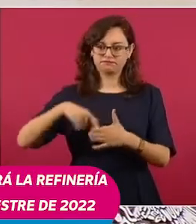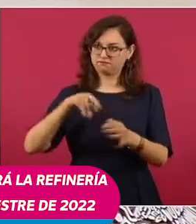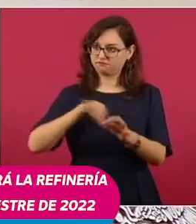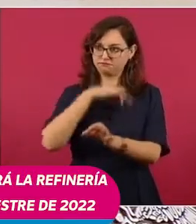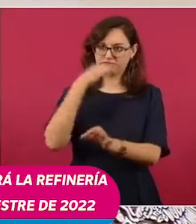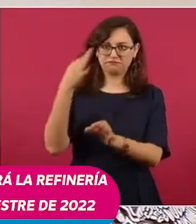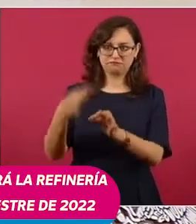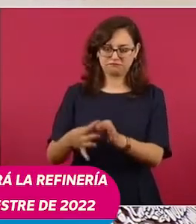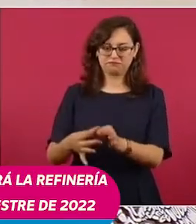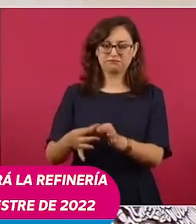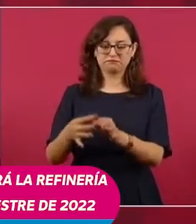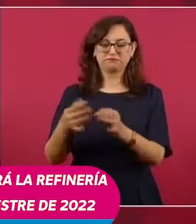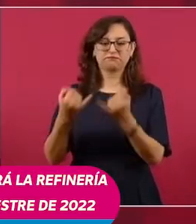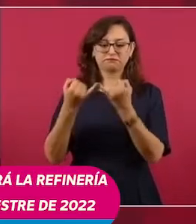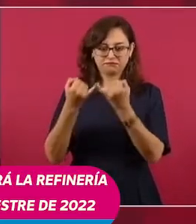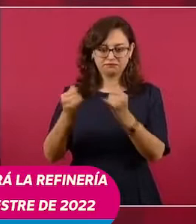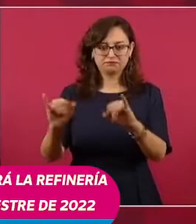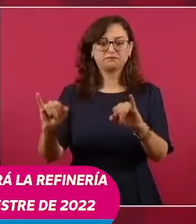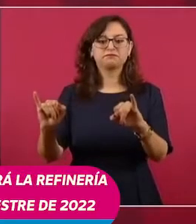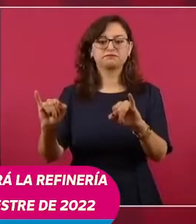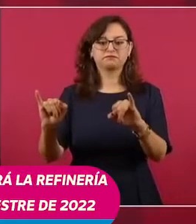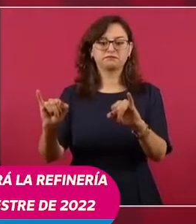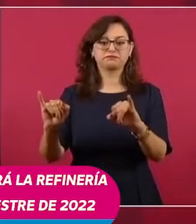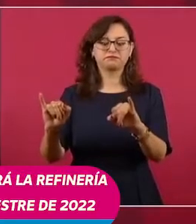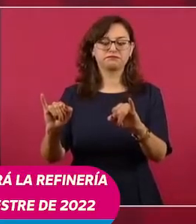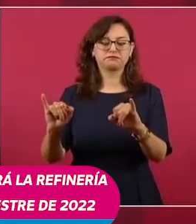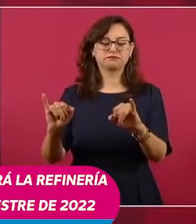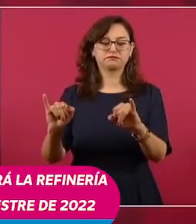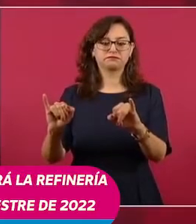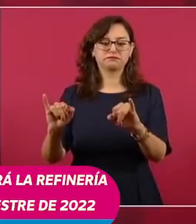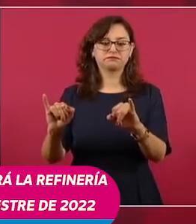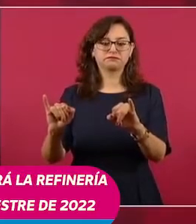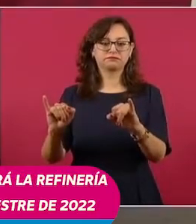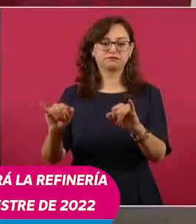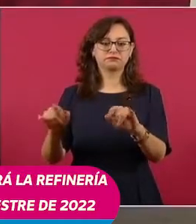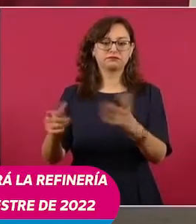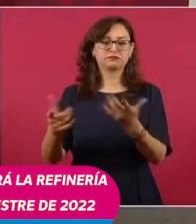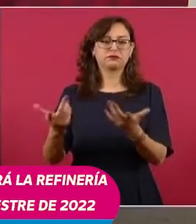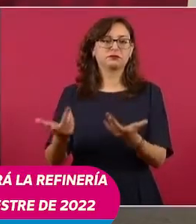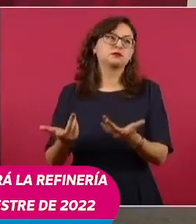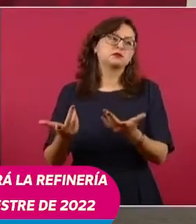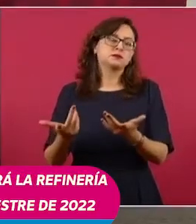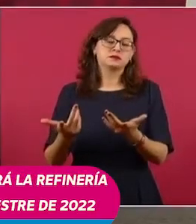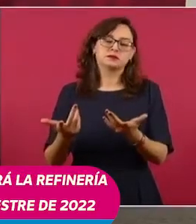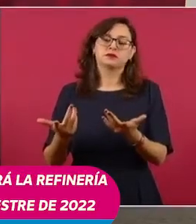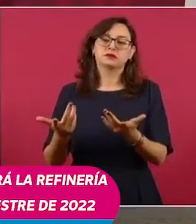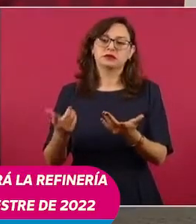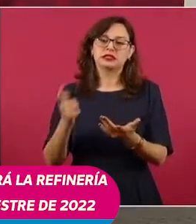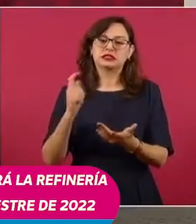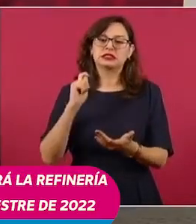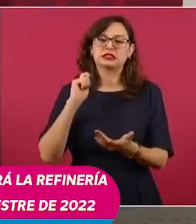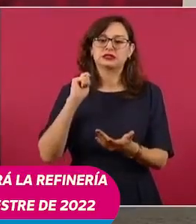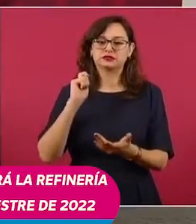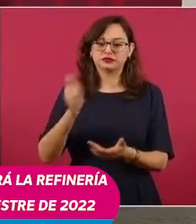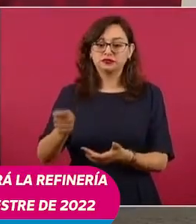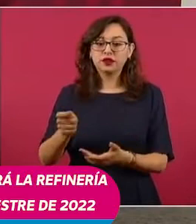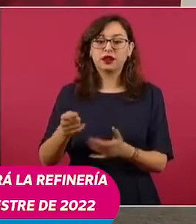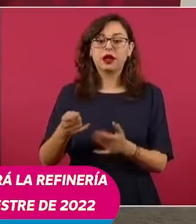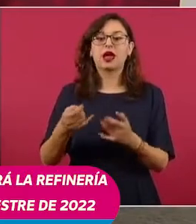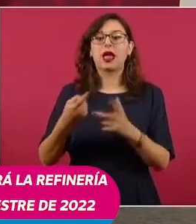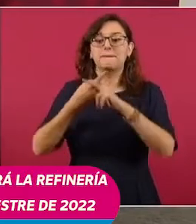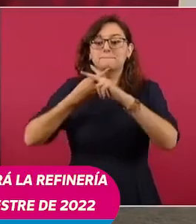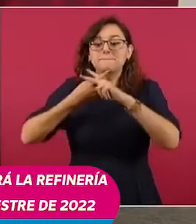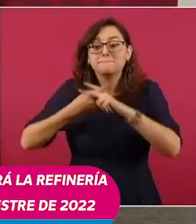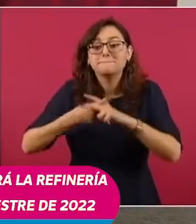vamos a decir, el inicio de las prácticas